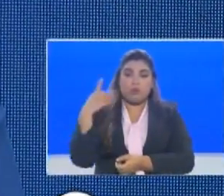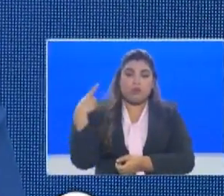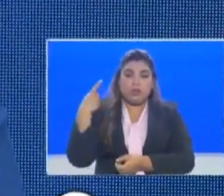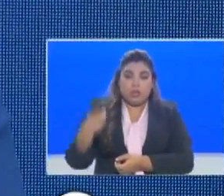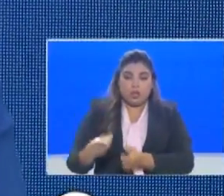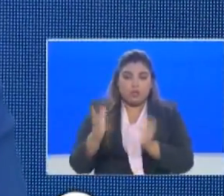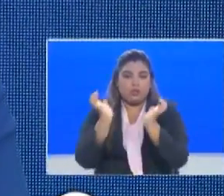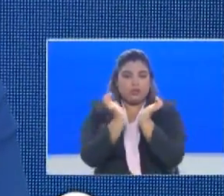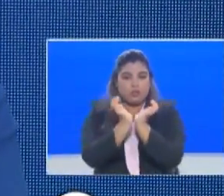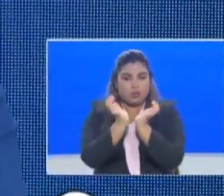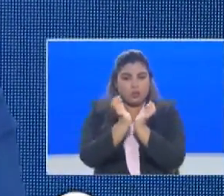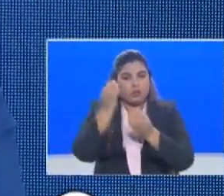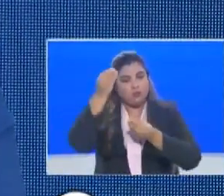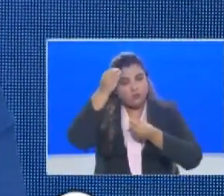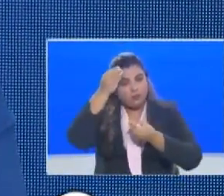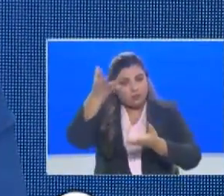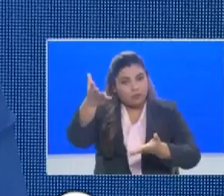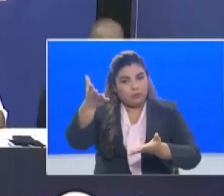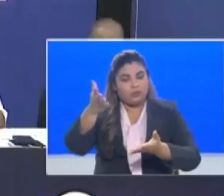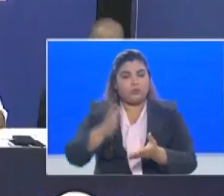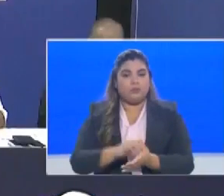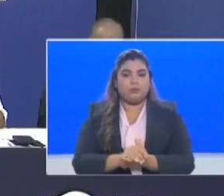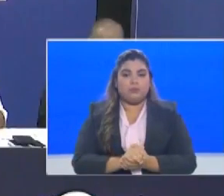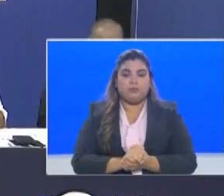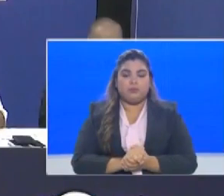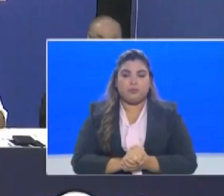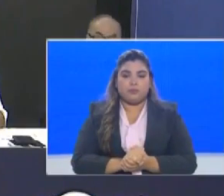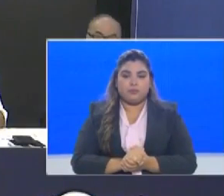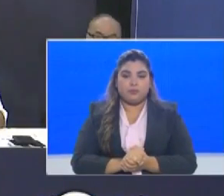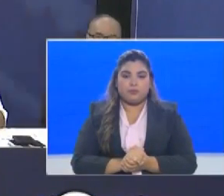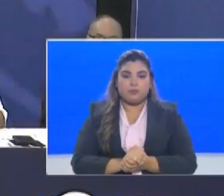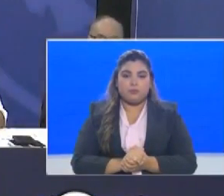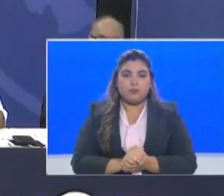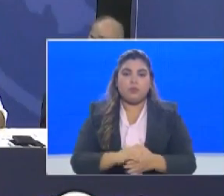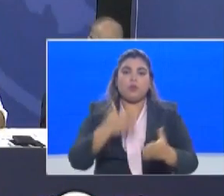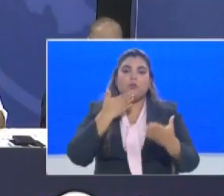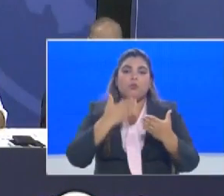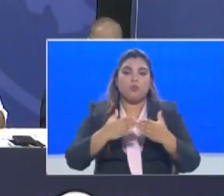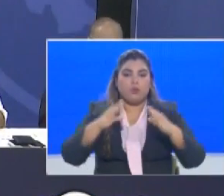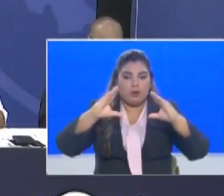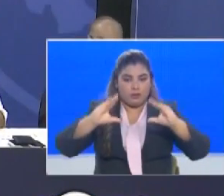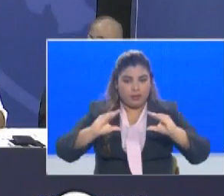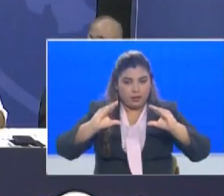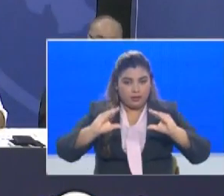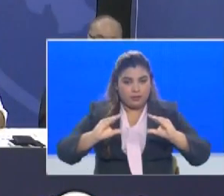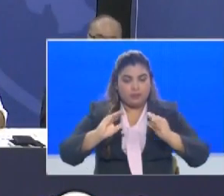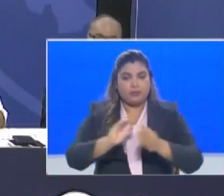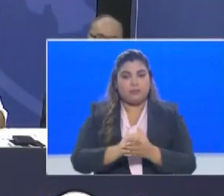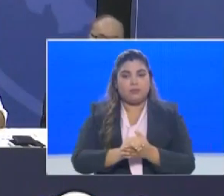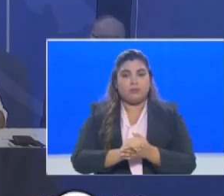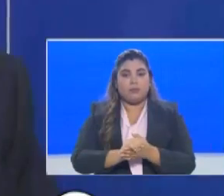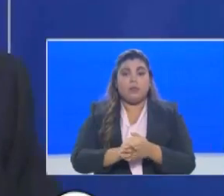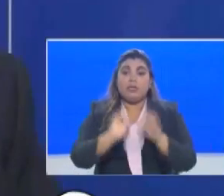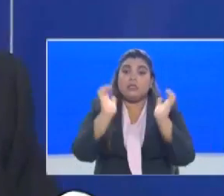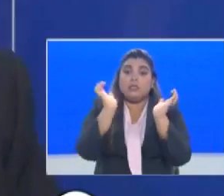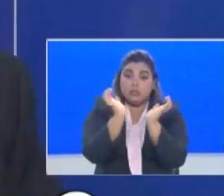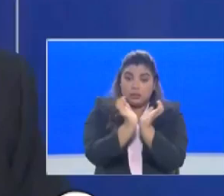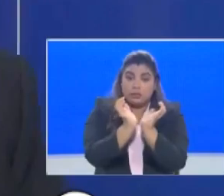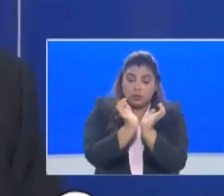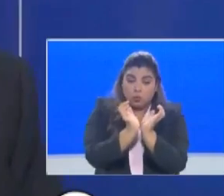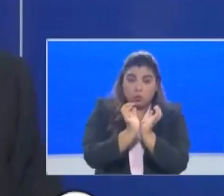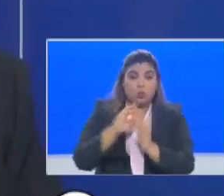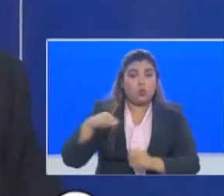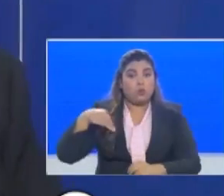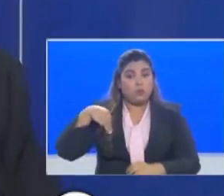correspondiente a la Caja del Seguro Social. Muchas gracias, señora Ministra. Buenas tardes. La Caja del Seguro Social y el